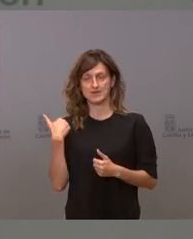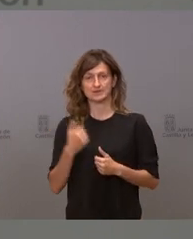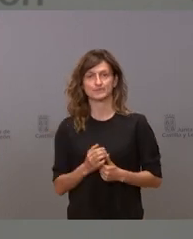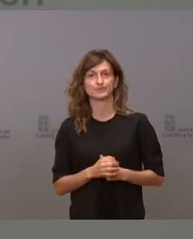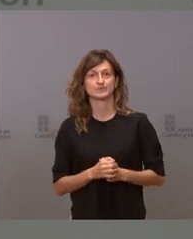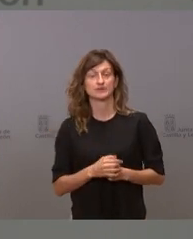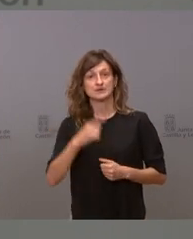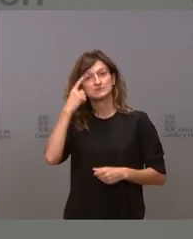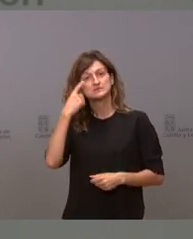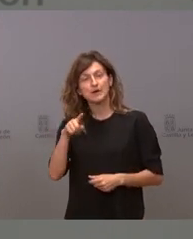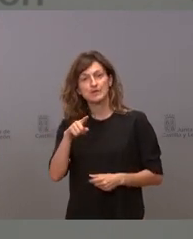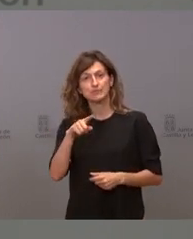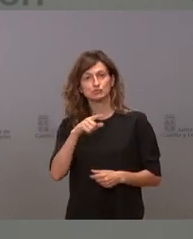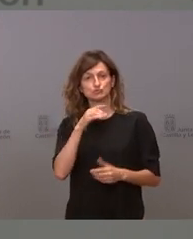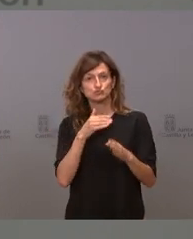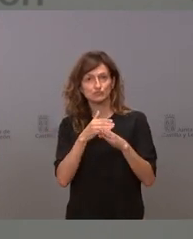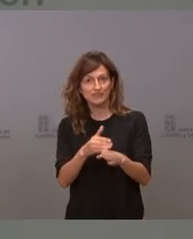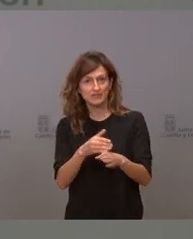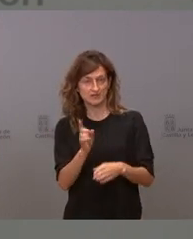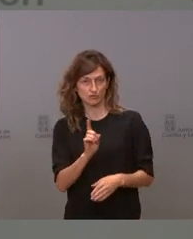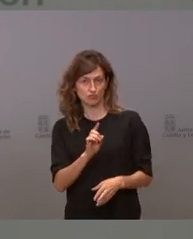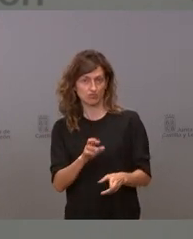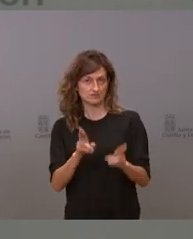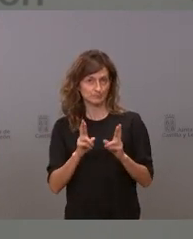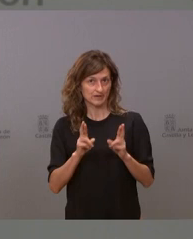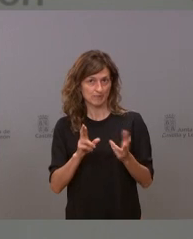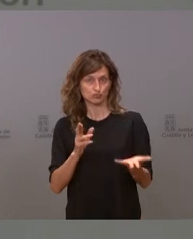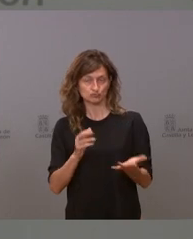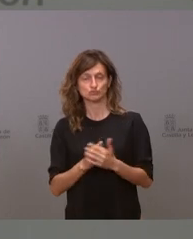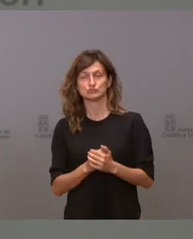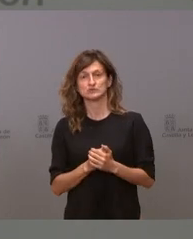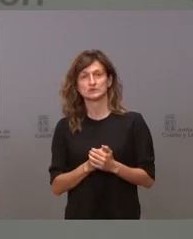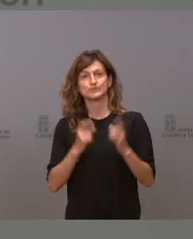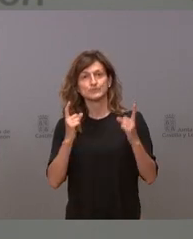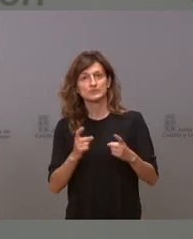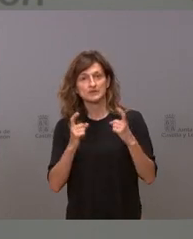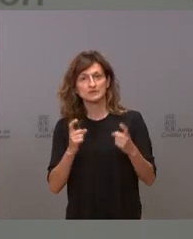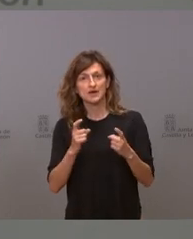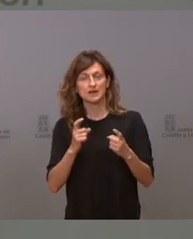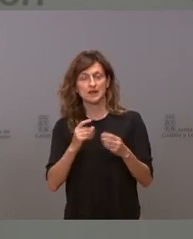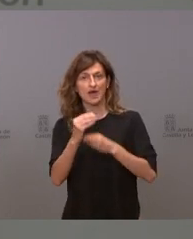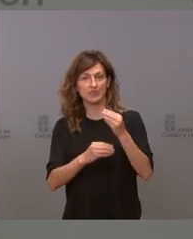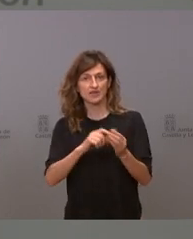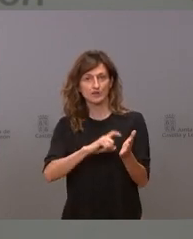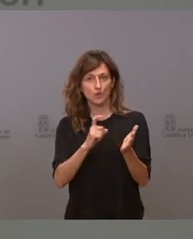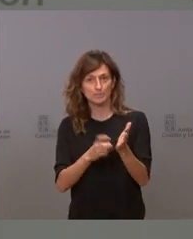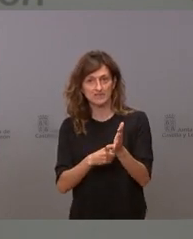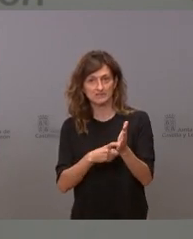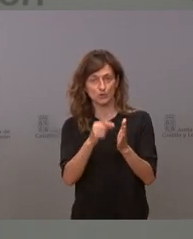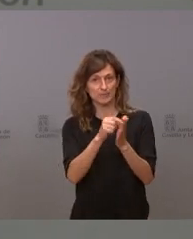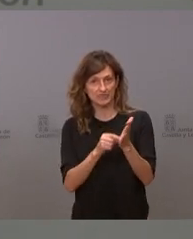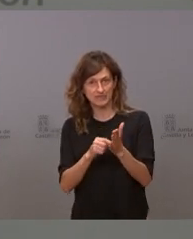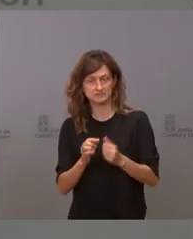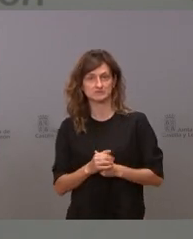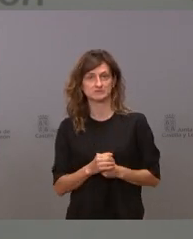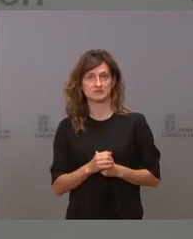sabemos que esto no es suficiente y esperamos poder completar un paquete de medidas si es preciso